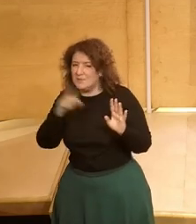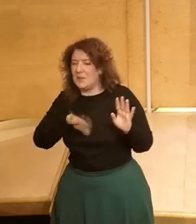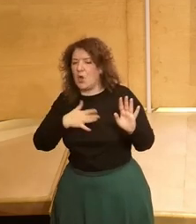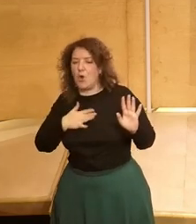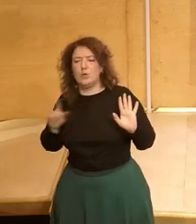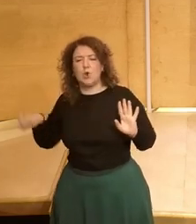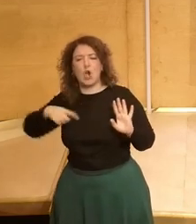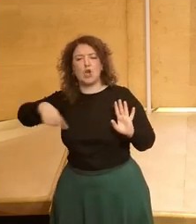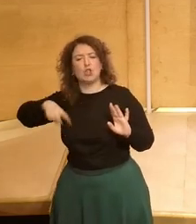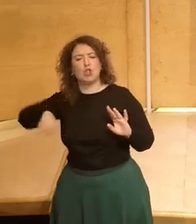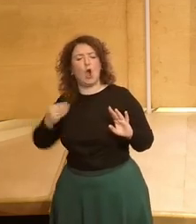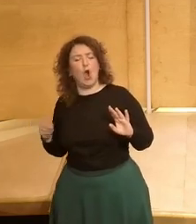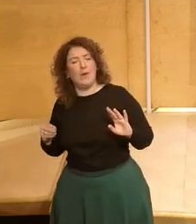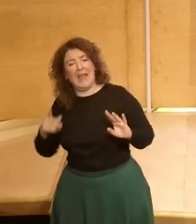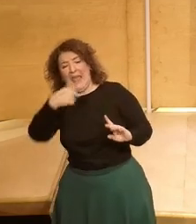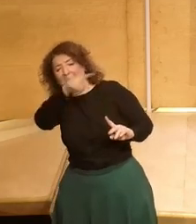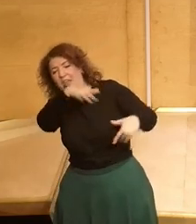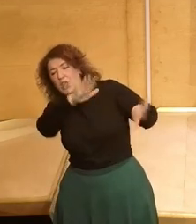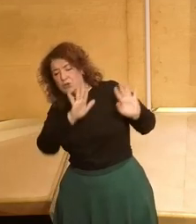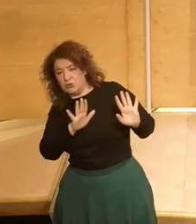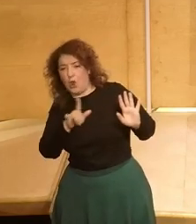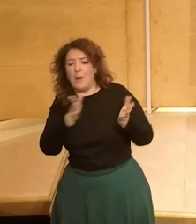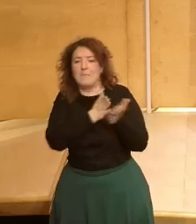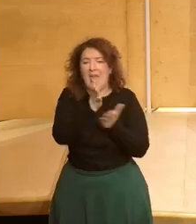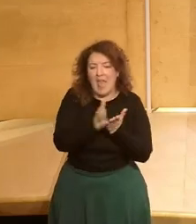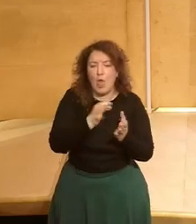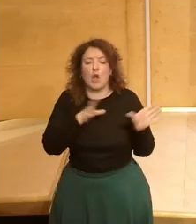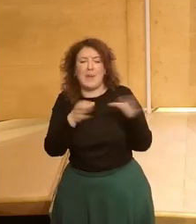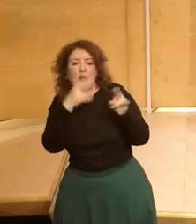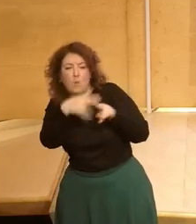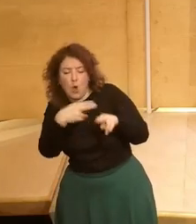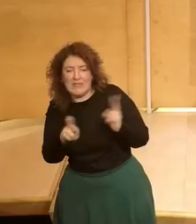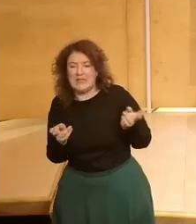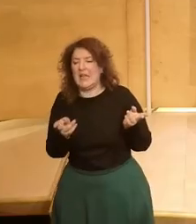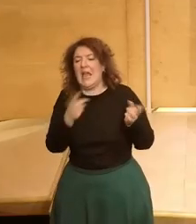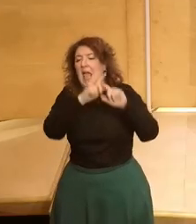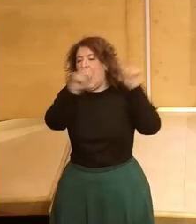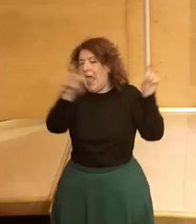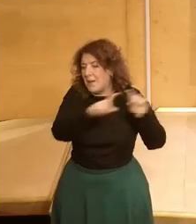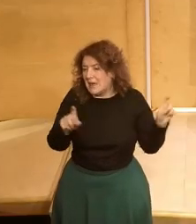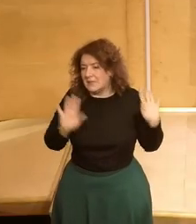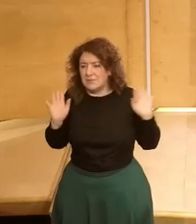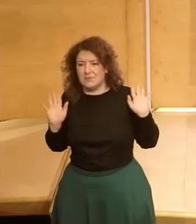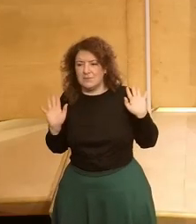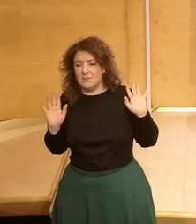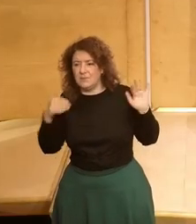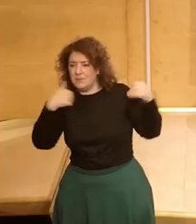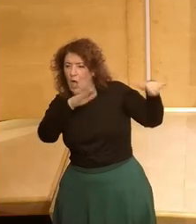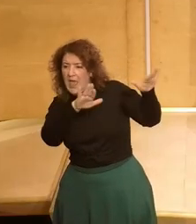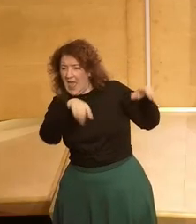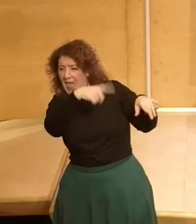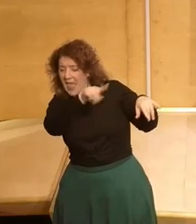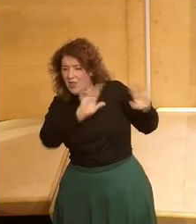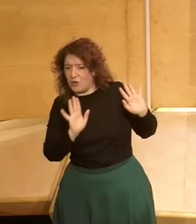un ellos nosotros los jóvenes y ellos que son los medios los partidos las empresas pero es como un ellos